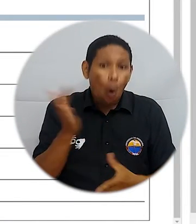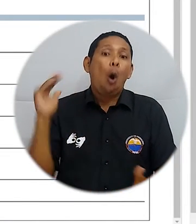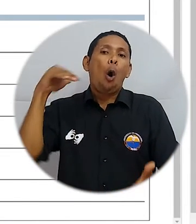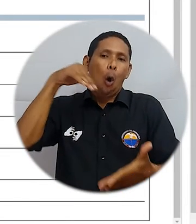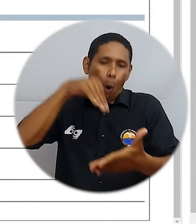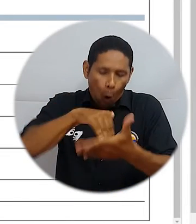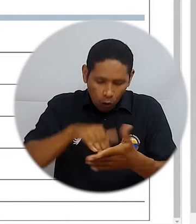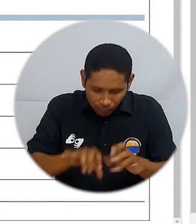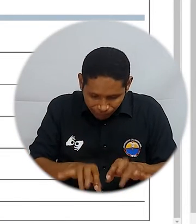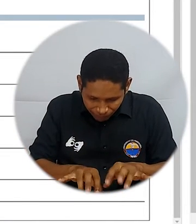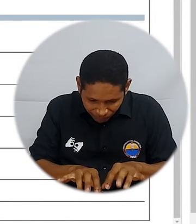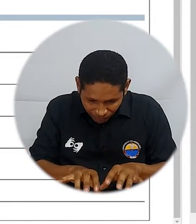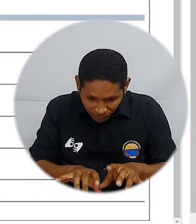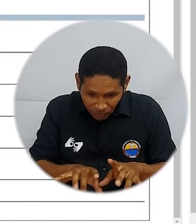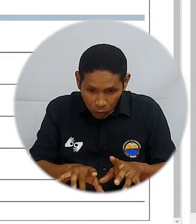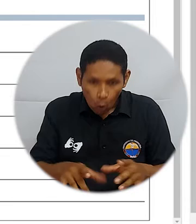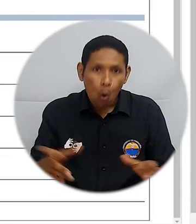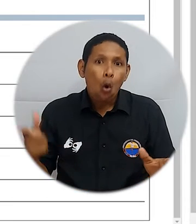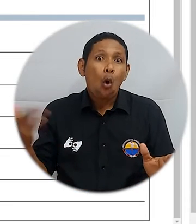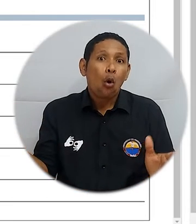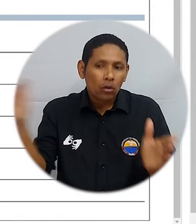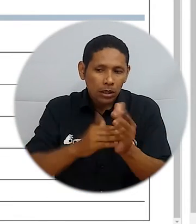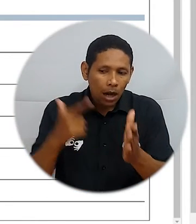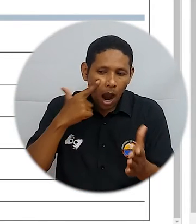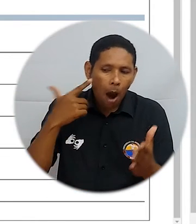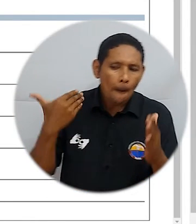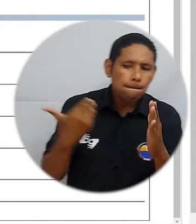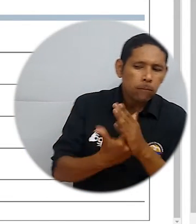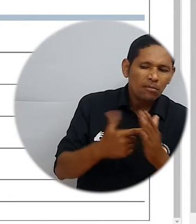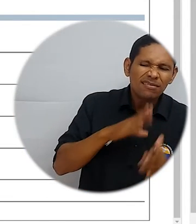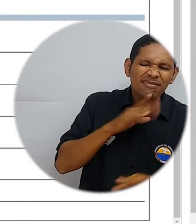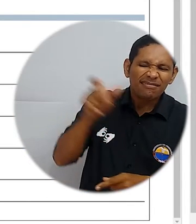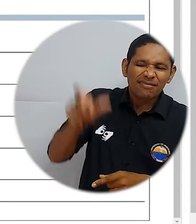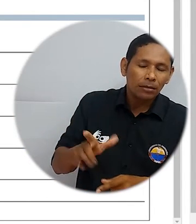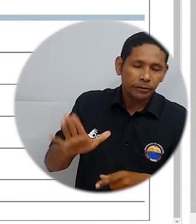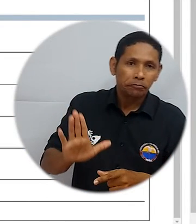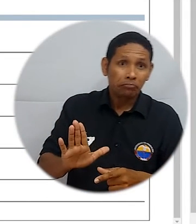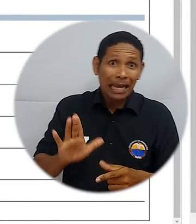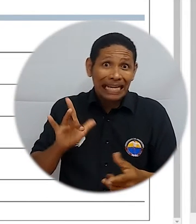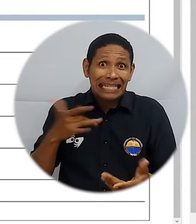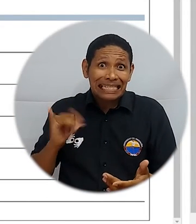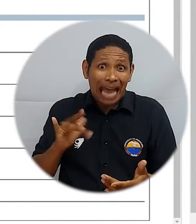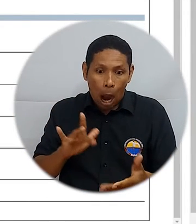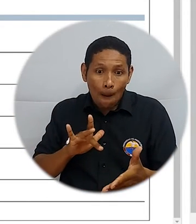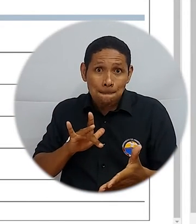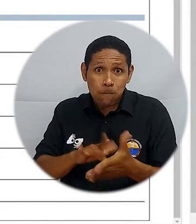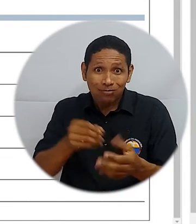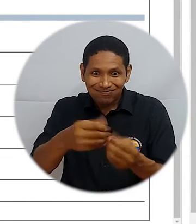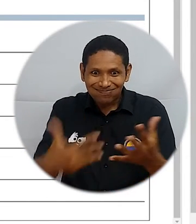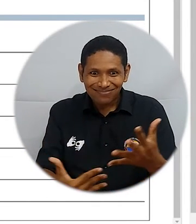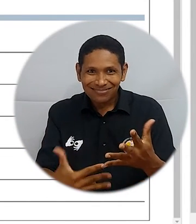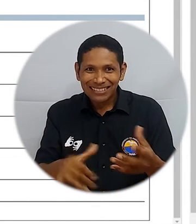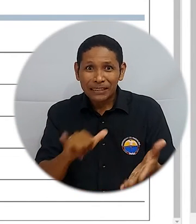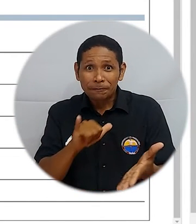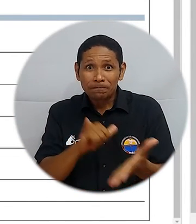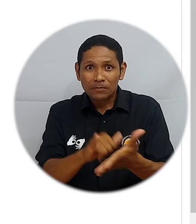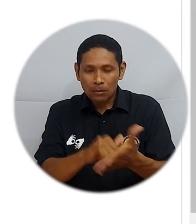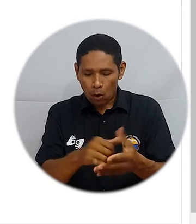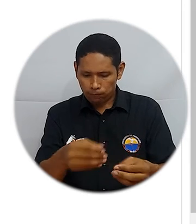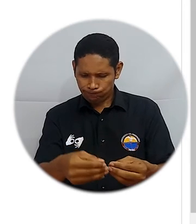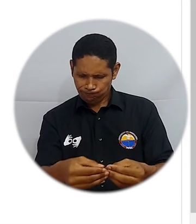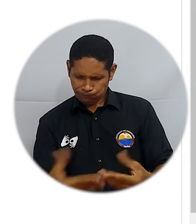clave para hacer la doble autenticación. Al votar el